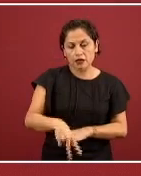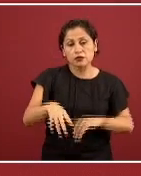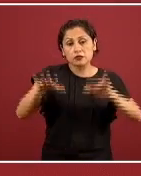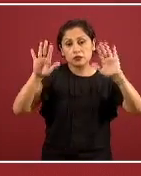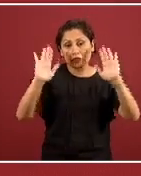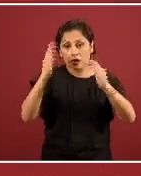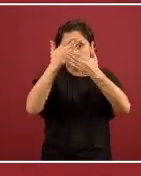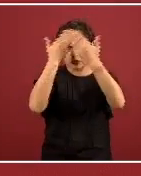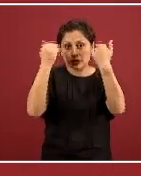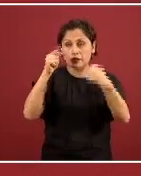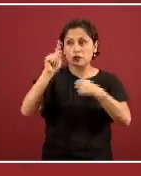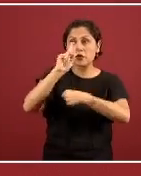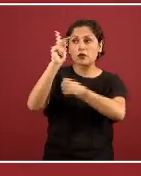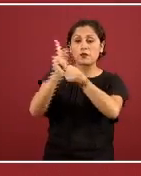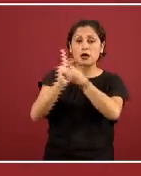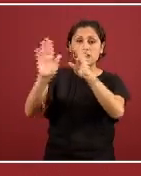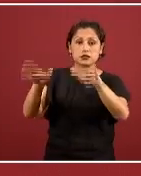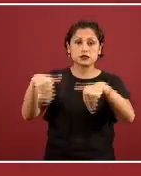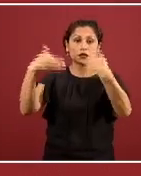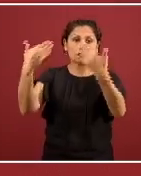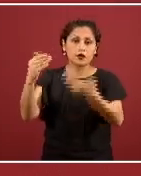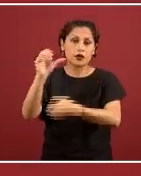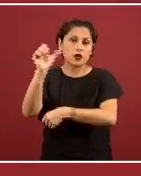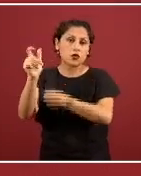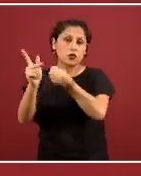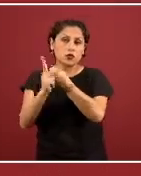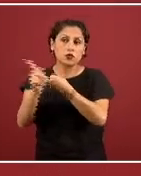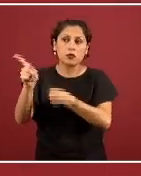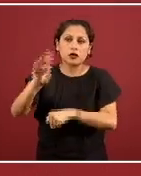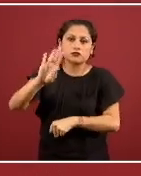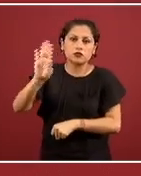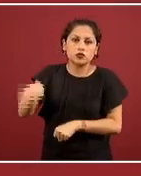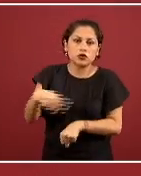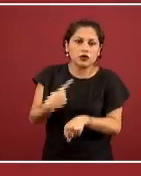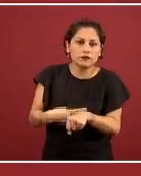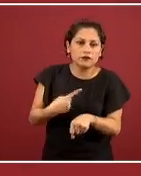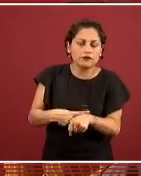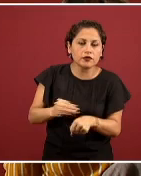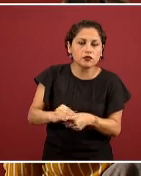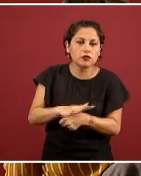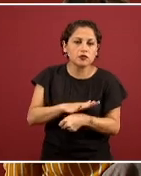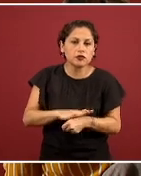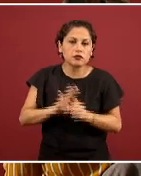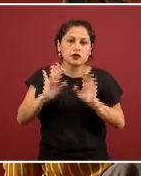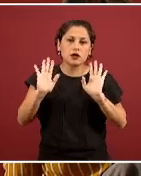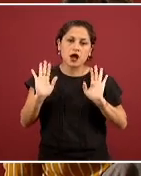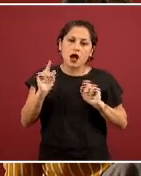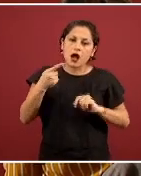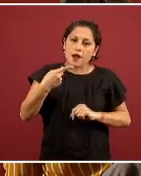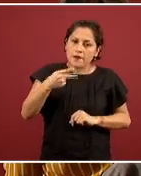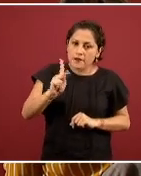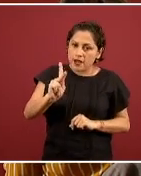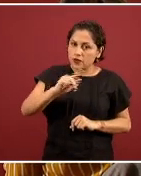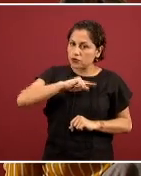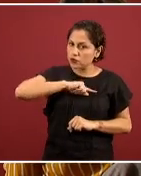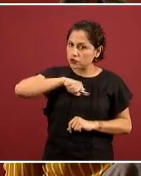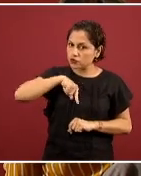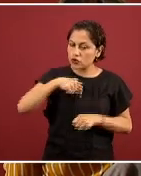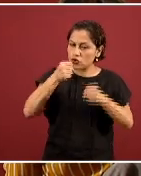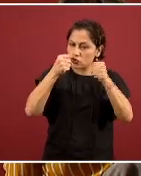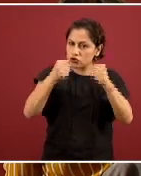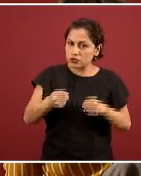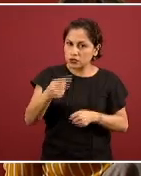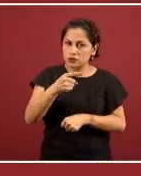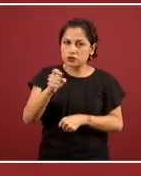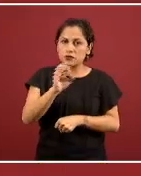personas pudieran sí haber fallecido en el extranjero producto de COVID-19 pero no tenemos nosotros toda la información o toda la